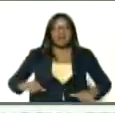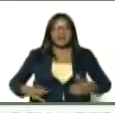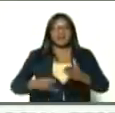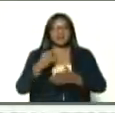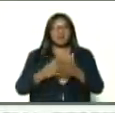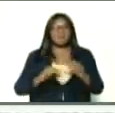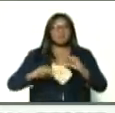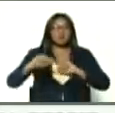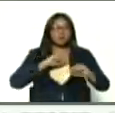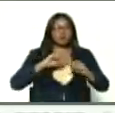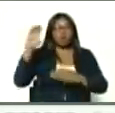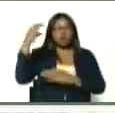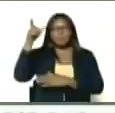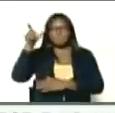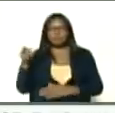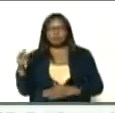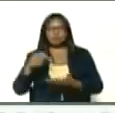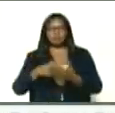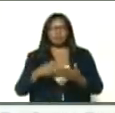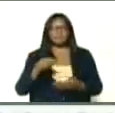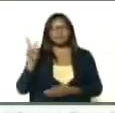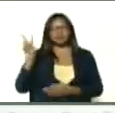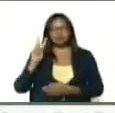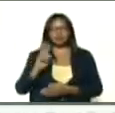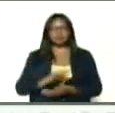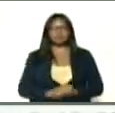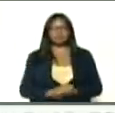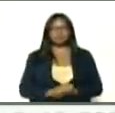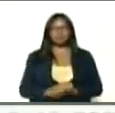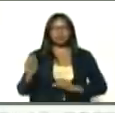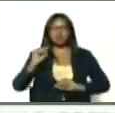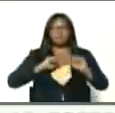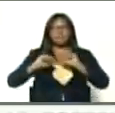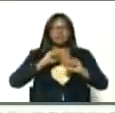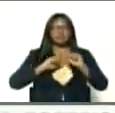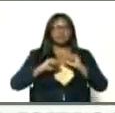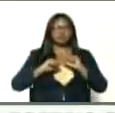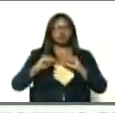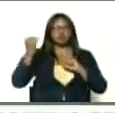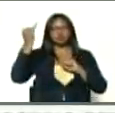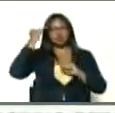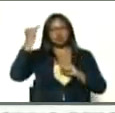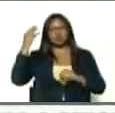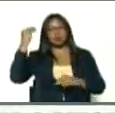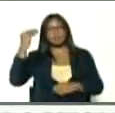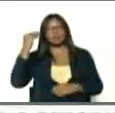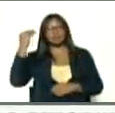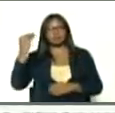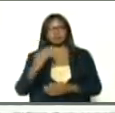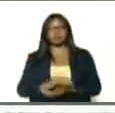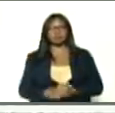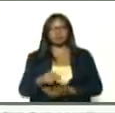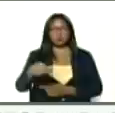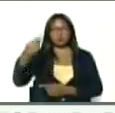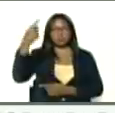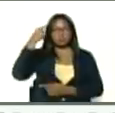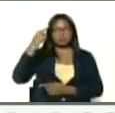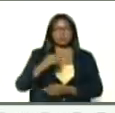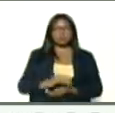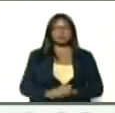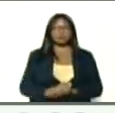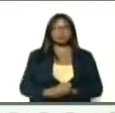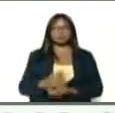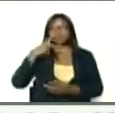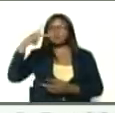movimientos de colombianos en Venezuela, movimientos de intelectuales y pensadores, hoy es el día de la